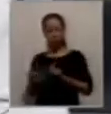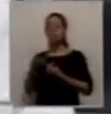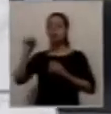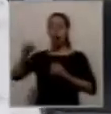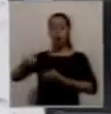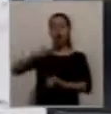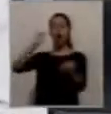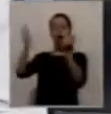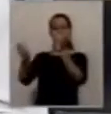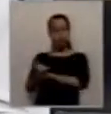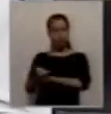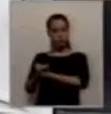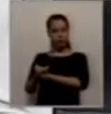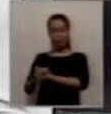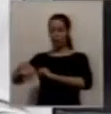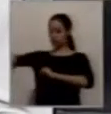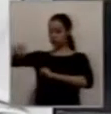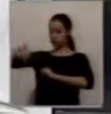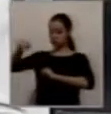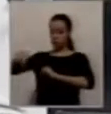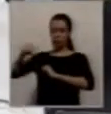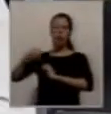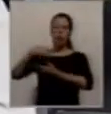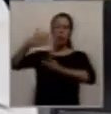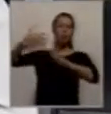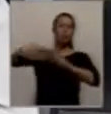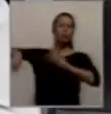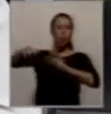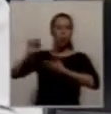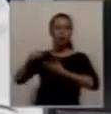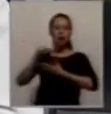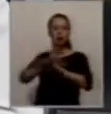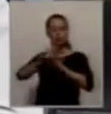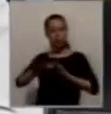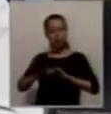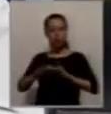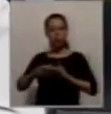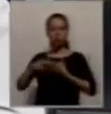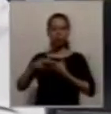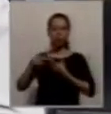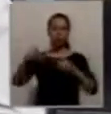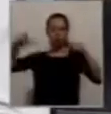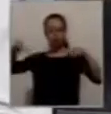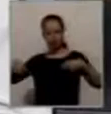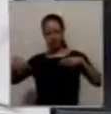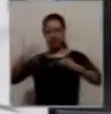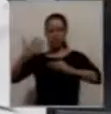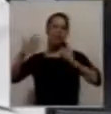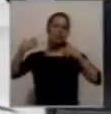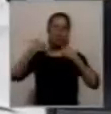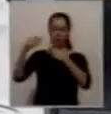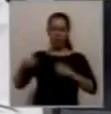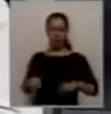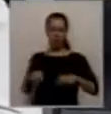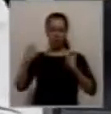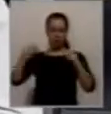posibilidades, la vía, lo que pasa es que hay que gestionarlo y generarlo. Nosotros lo hablamos, fíjense, yo estuve hace dos años en un congreso del Banco Interamericano,